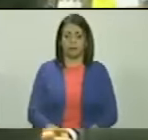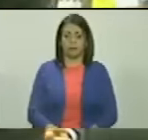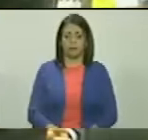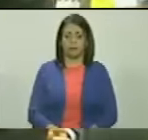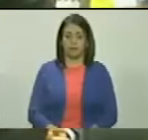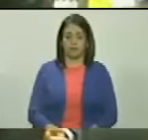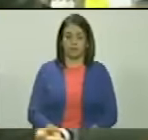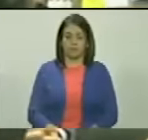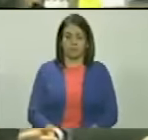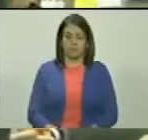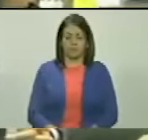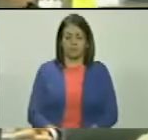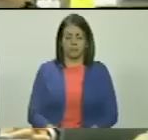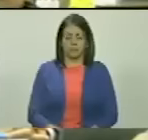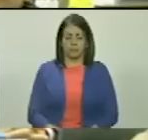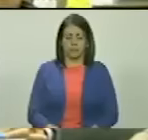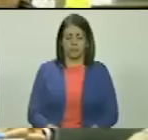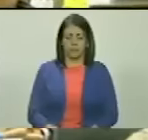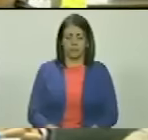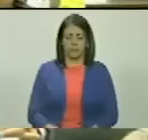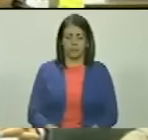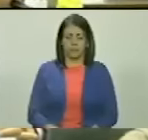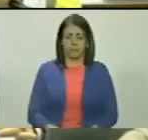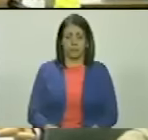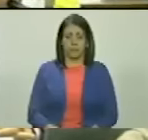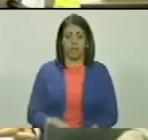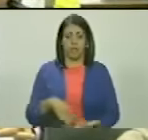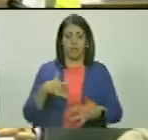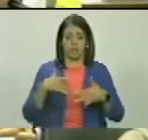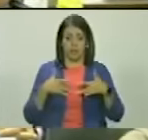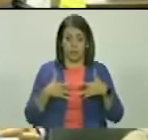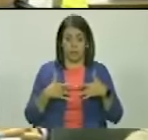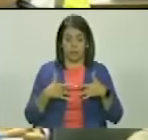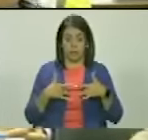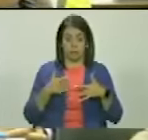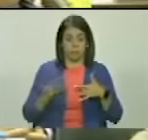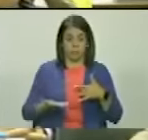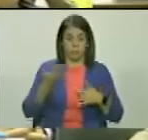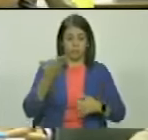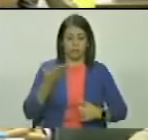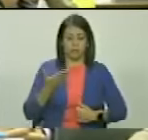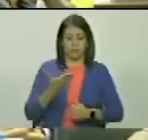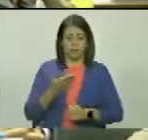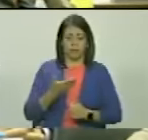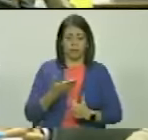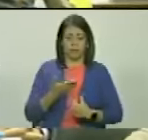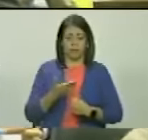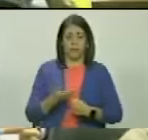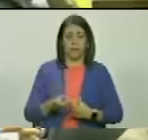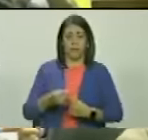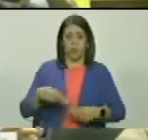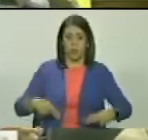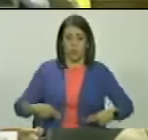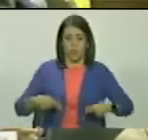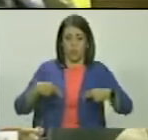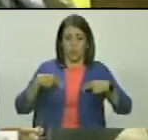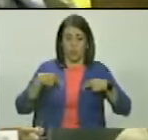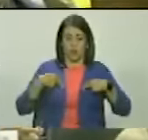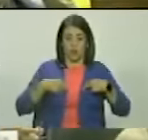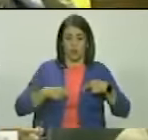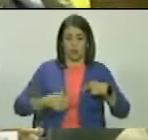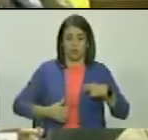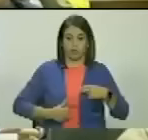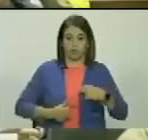el acto más augusto del humano, del ser humano,